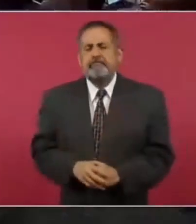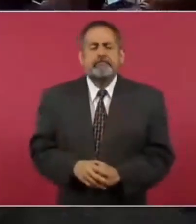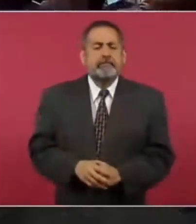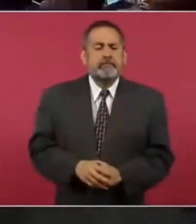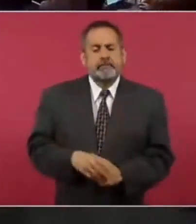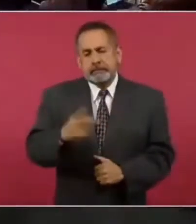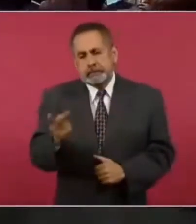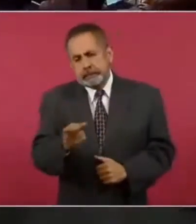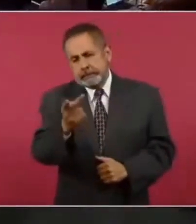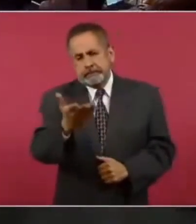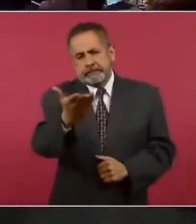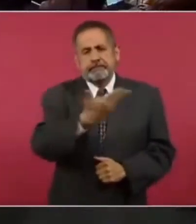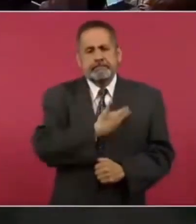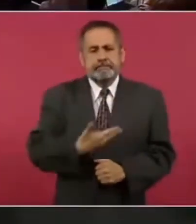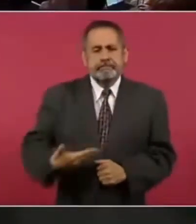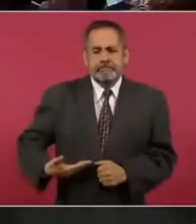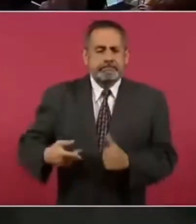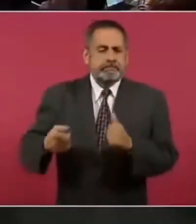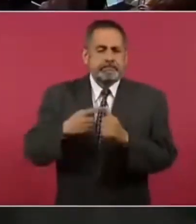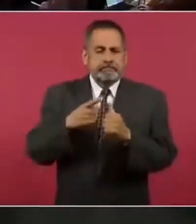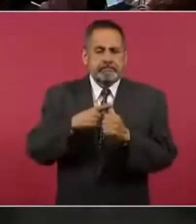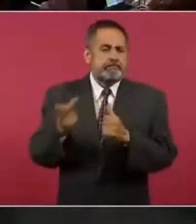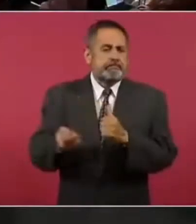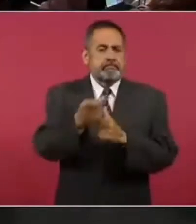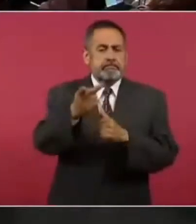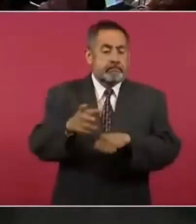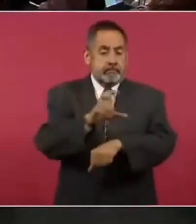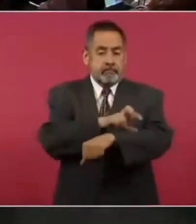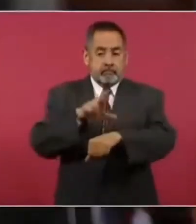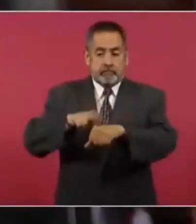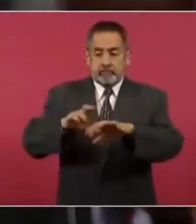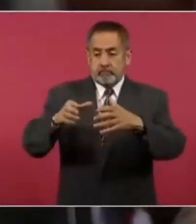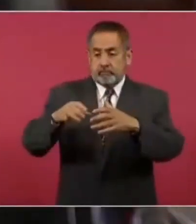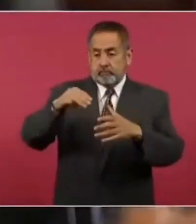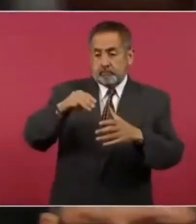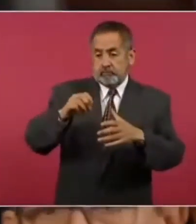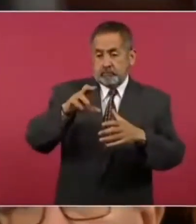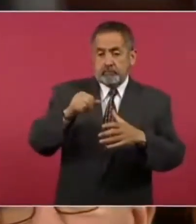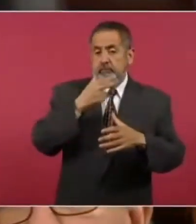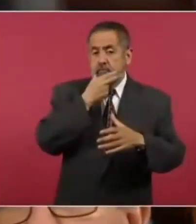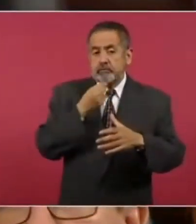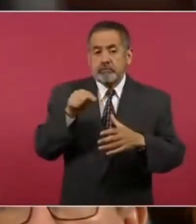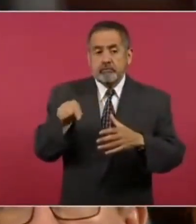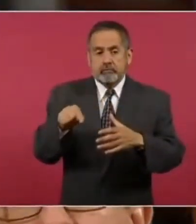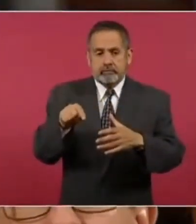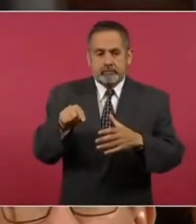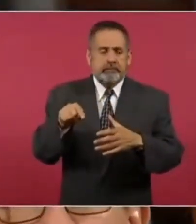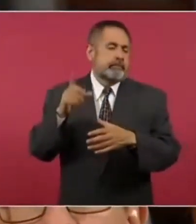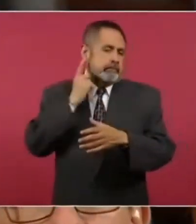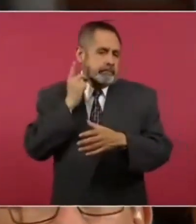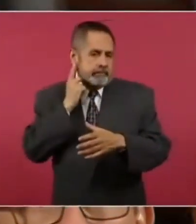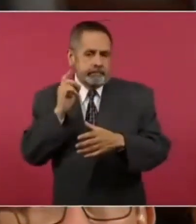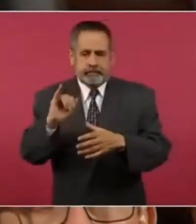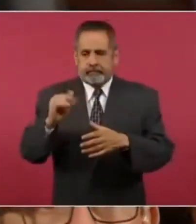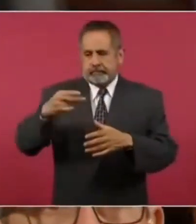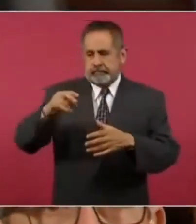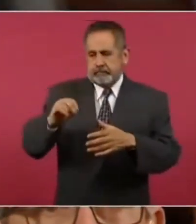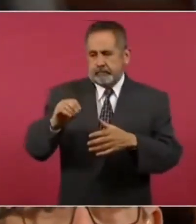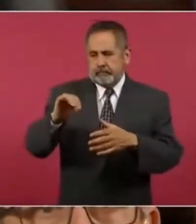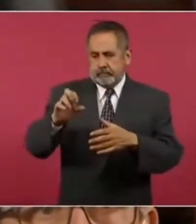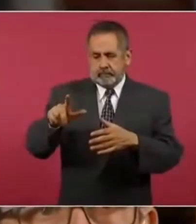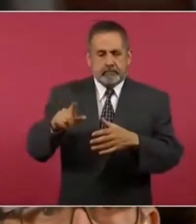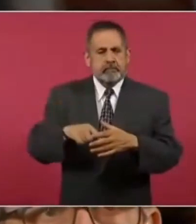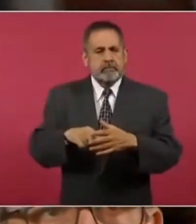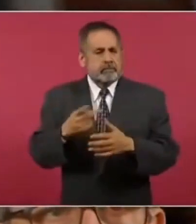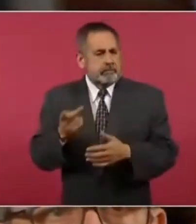Presidente, en un primer lugar preguntarle, el coordinador de Morena, Ignacio Mier, en la Cámara de Diputados, ha propuesto una